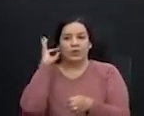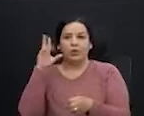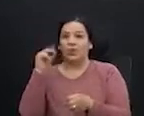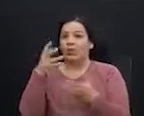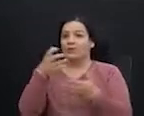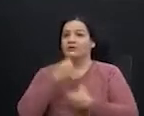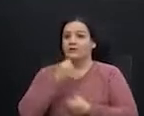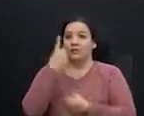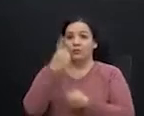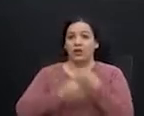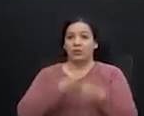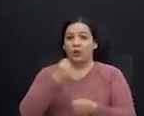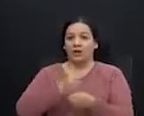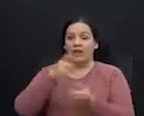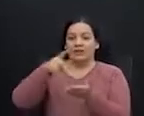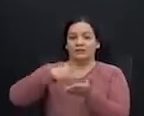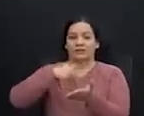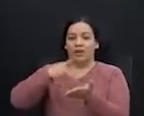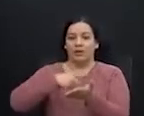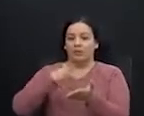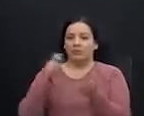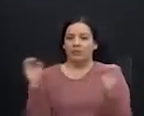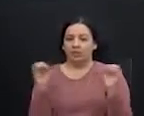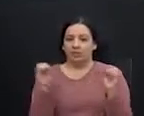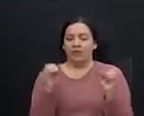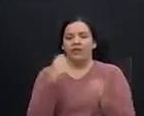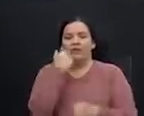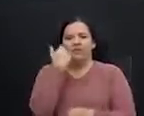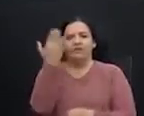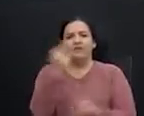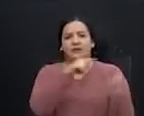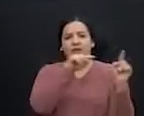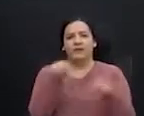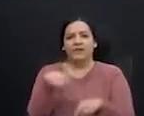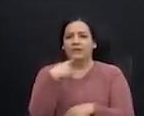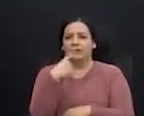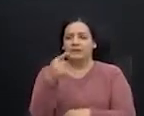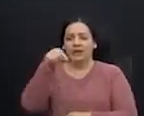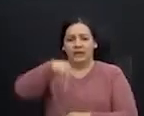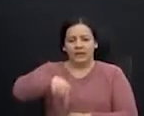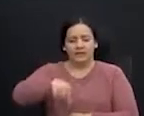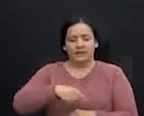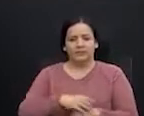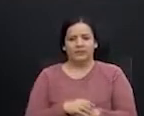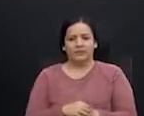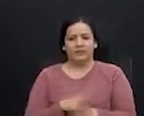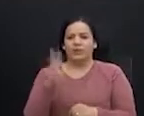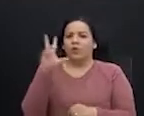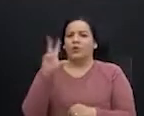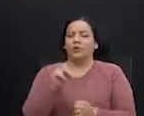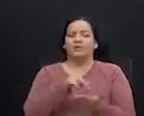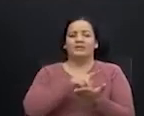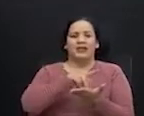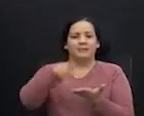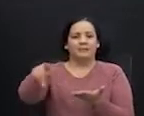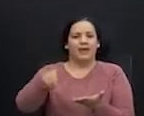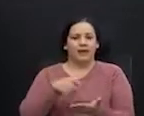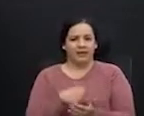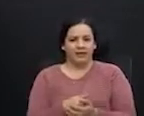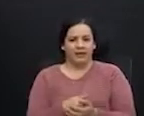anualidades. Entonces, qué fácil es venir a decir aquí no se le pague